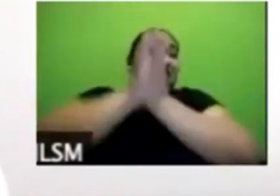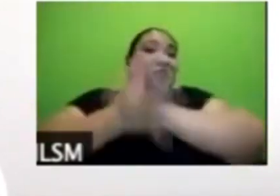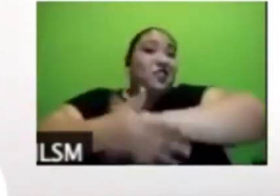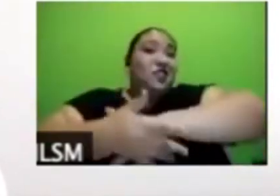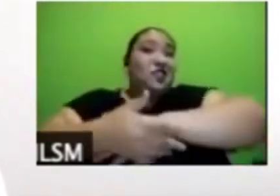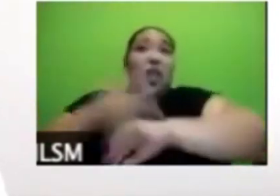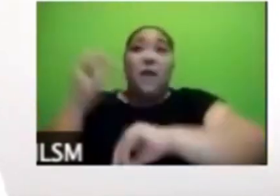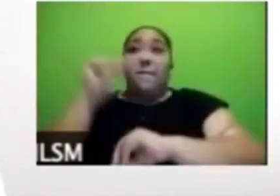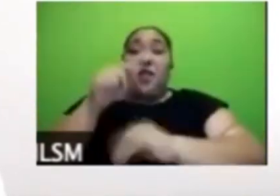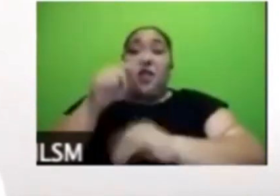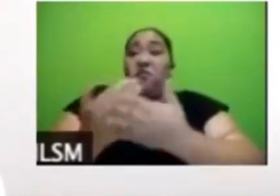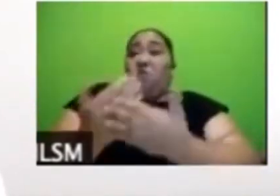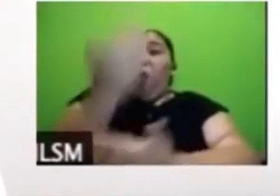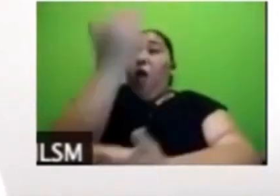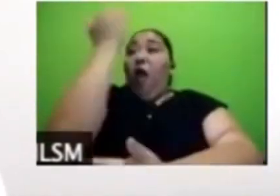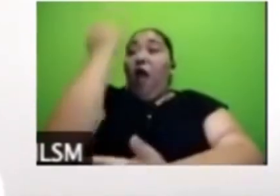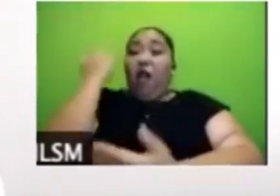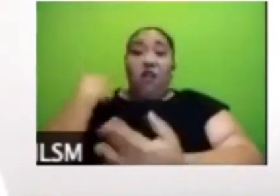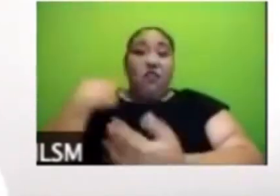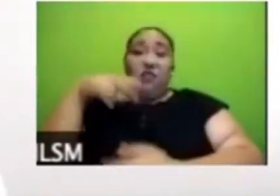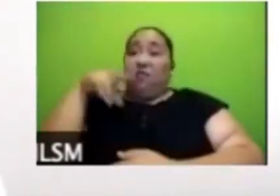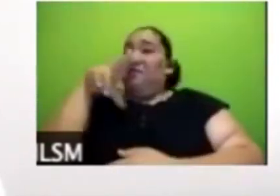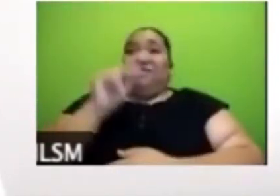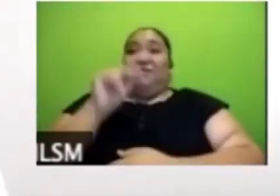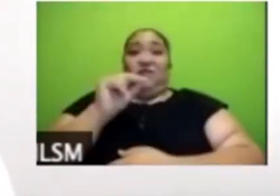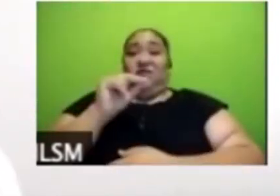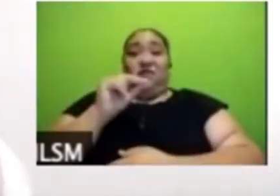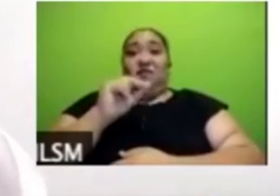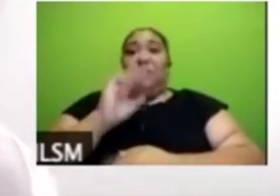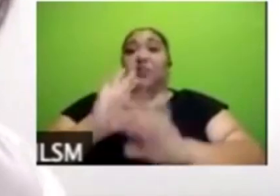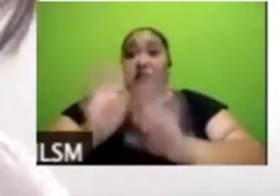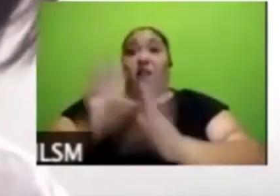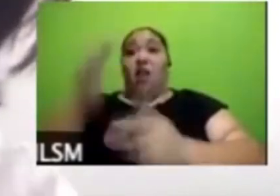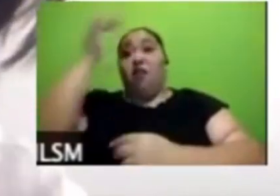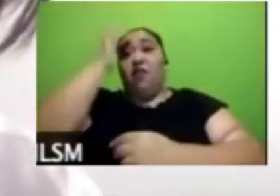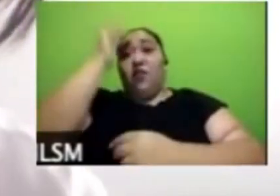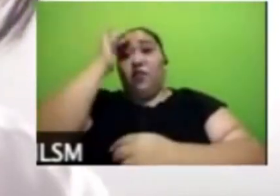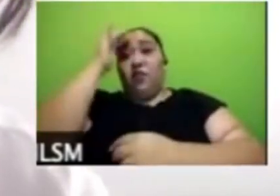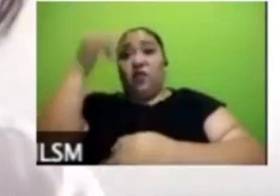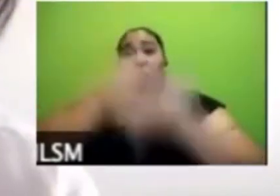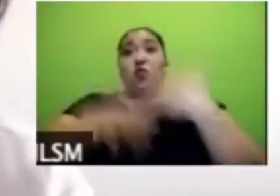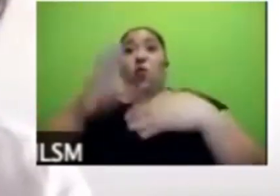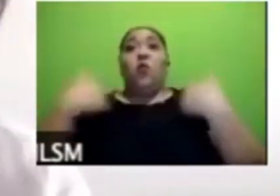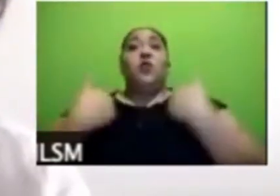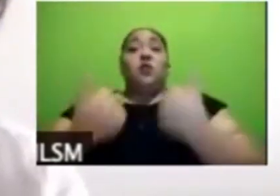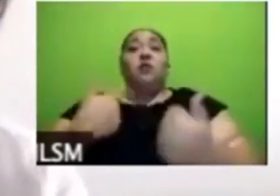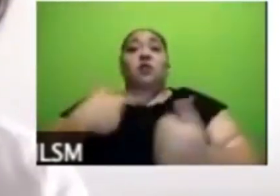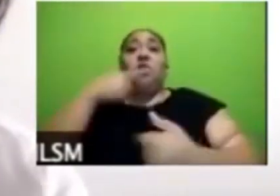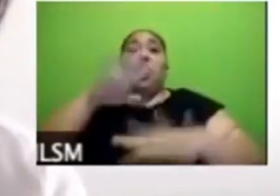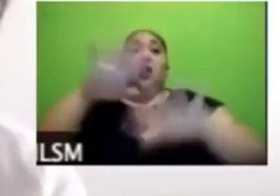la vida nos vino nos vino a cambiar para siempre y con esto con esto aquí lo dejo